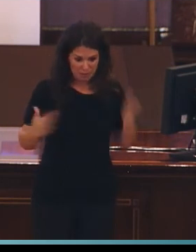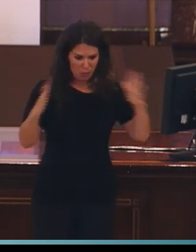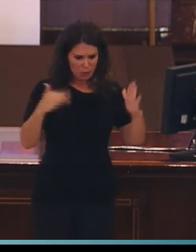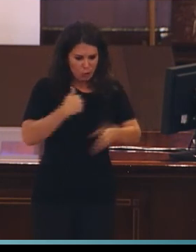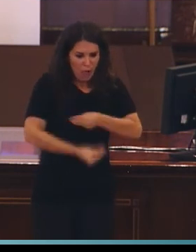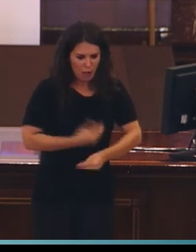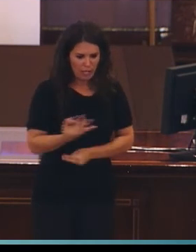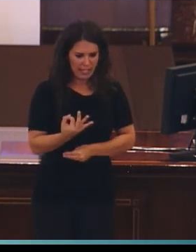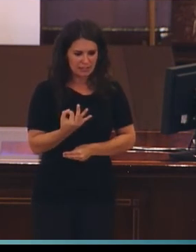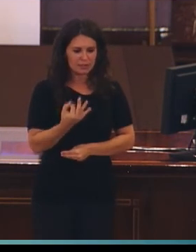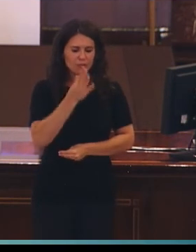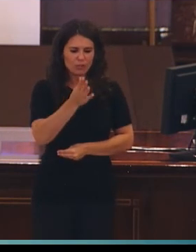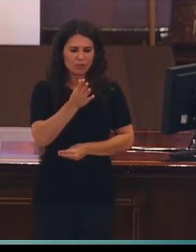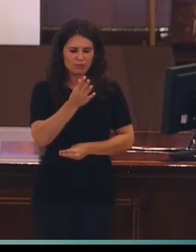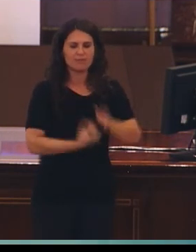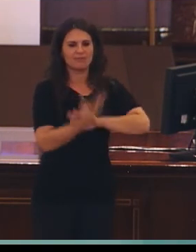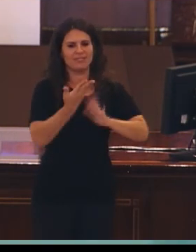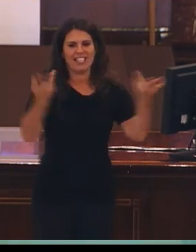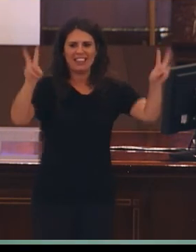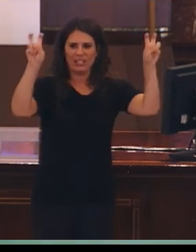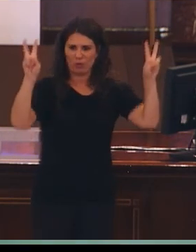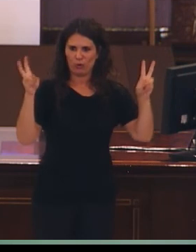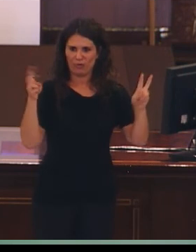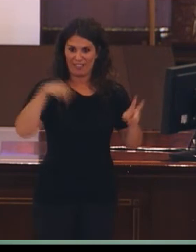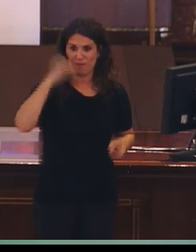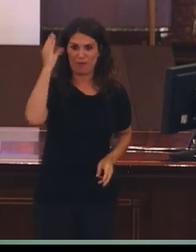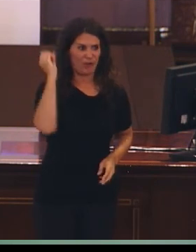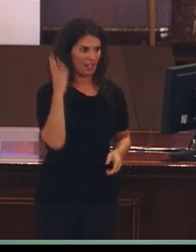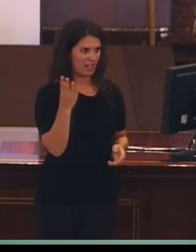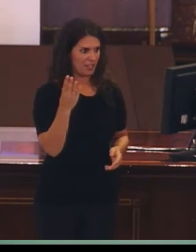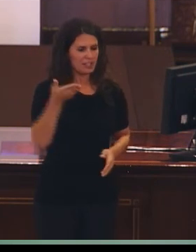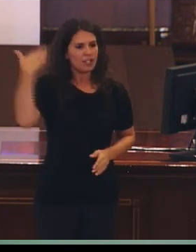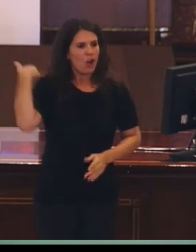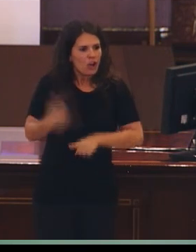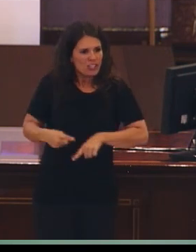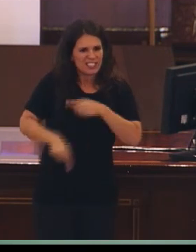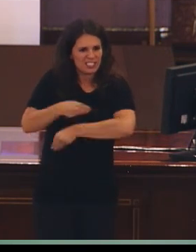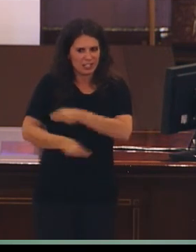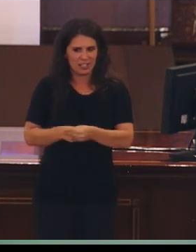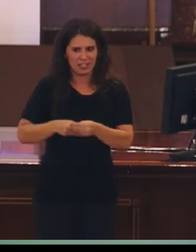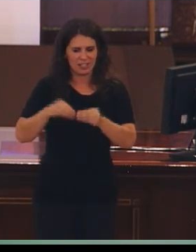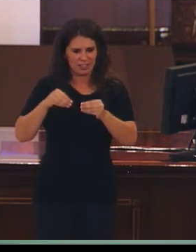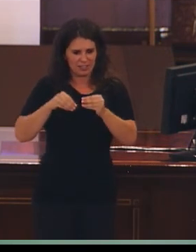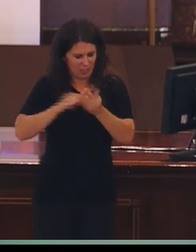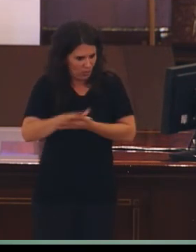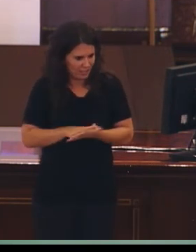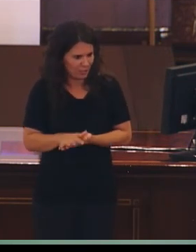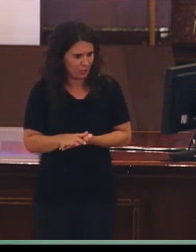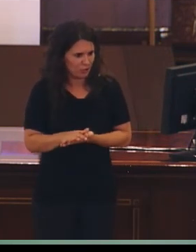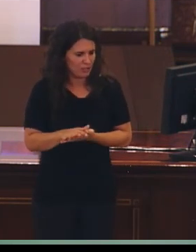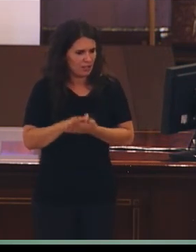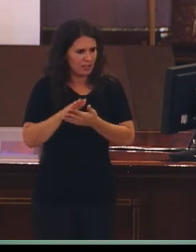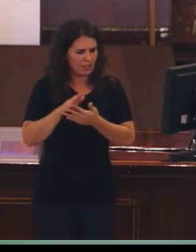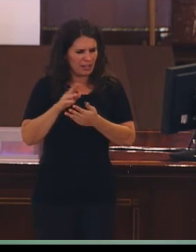¿qué cosas recordaba yo en el pasado que se habían hecho en investigación en lengua de signo? ¿Qué revisión podía hacer de esta